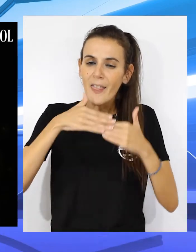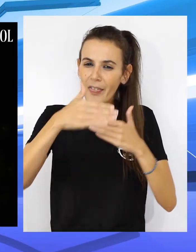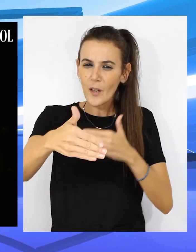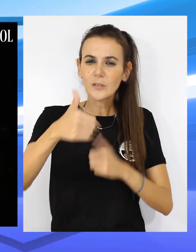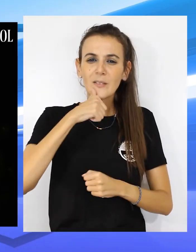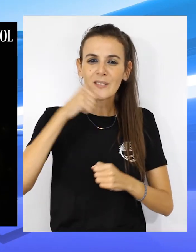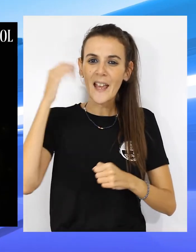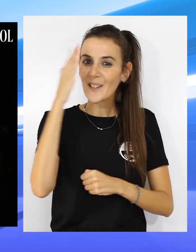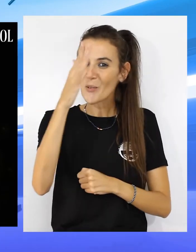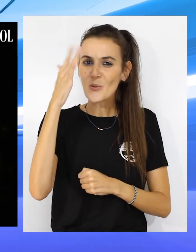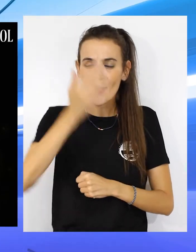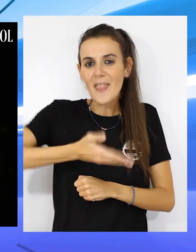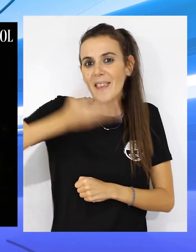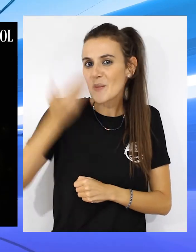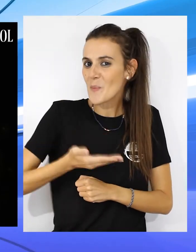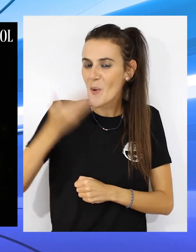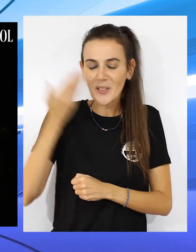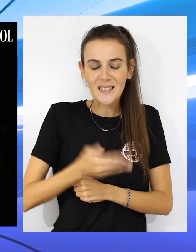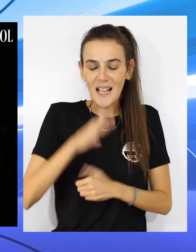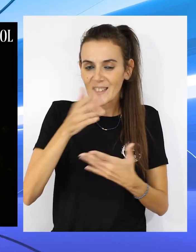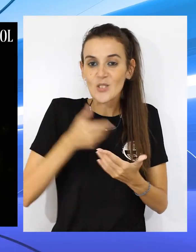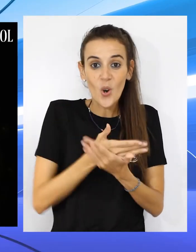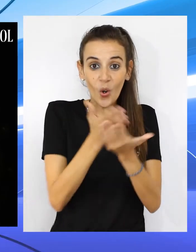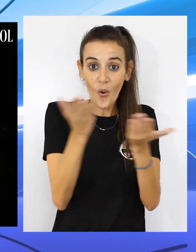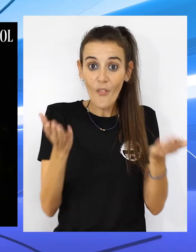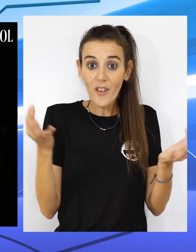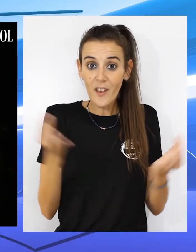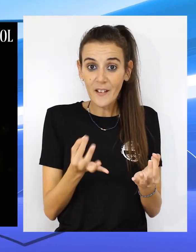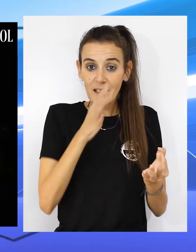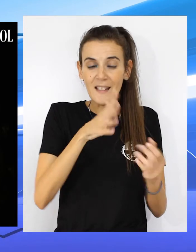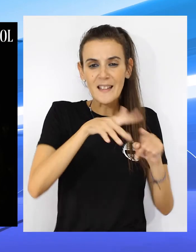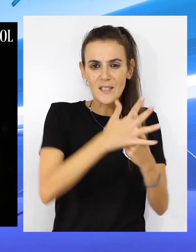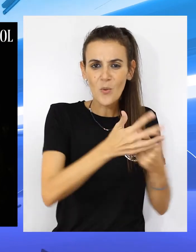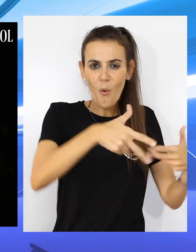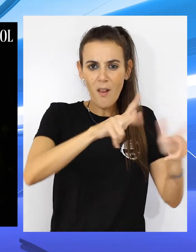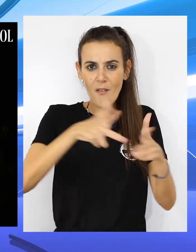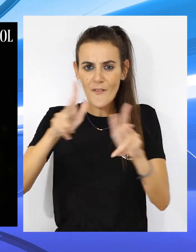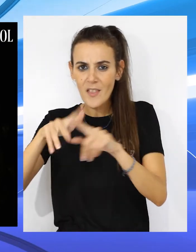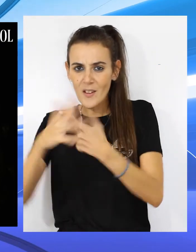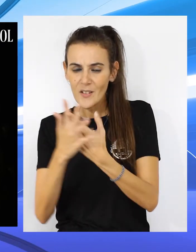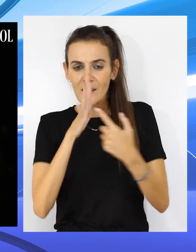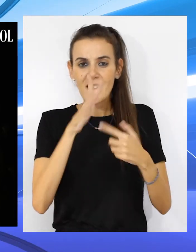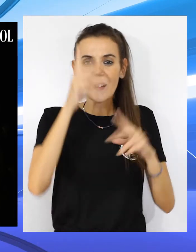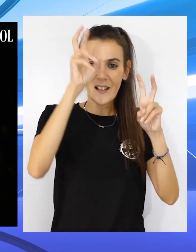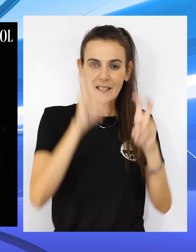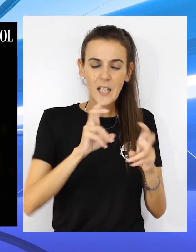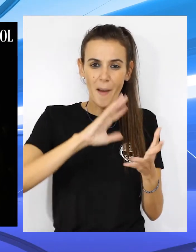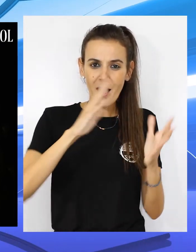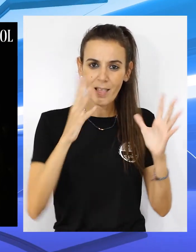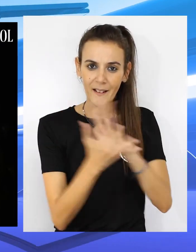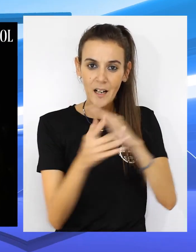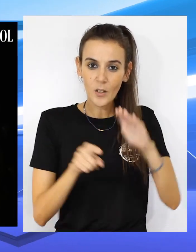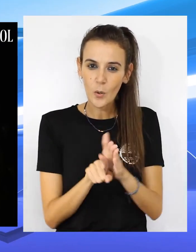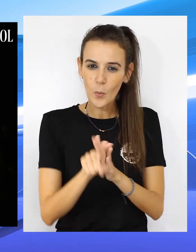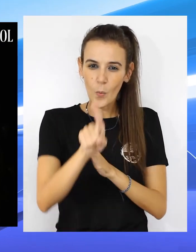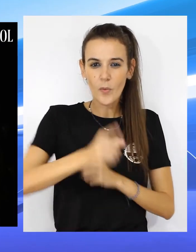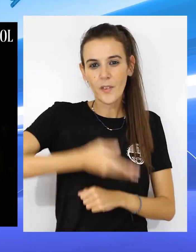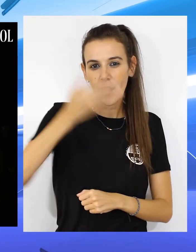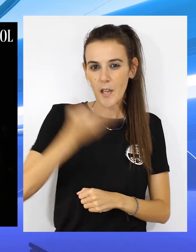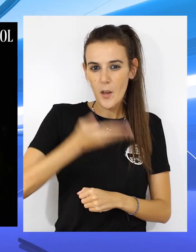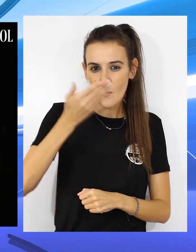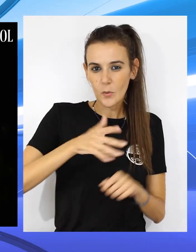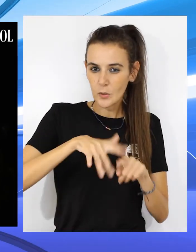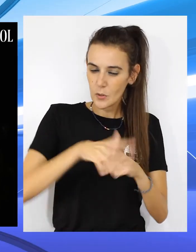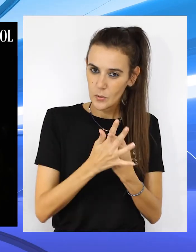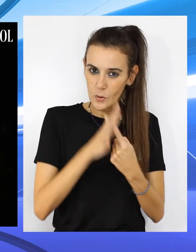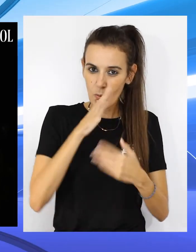un futuro ilusionante y confío que las deliberaciones sobre la coyuntura de cambio y crecimiento